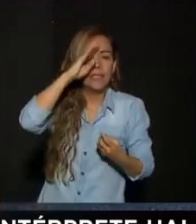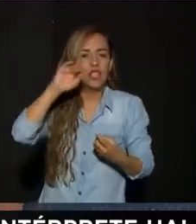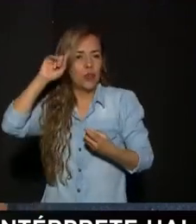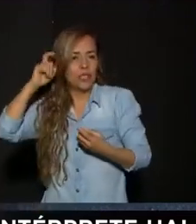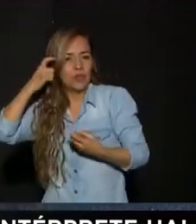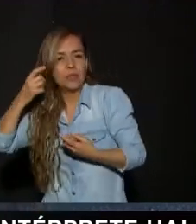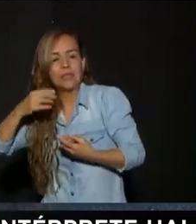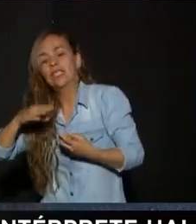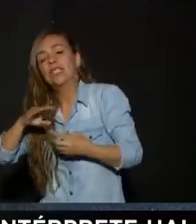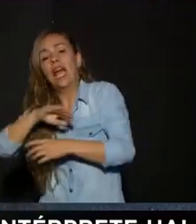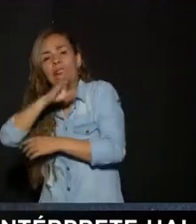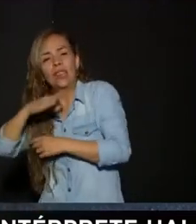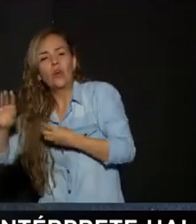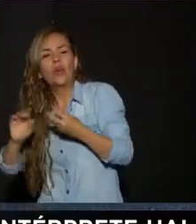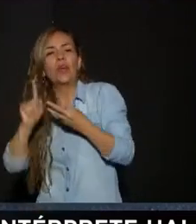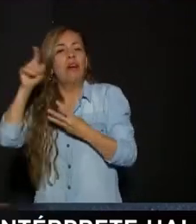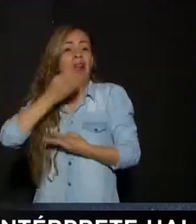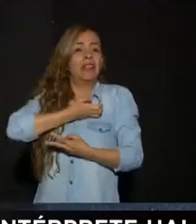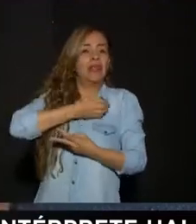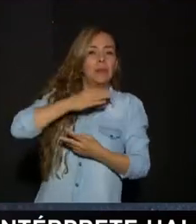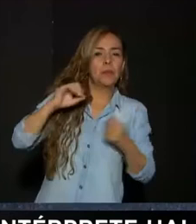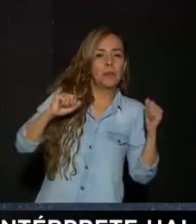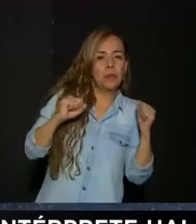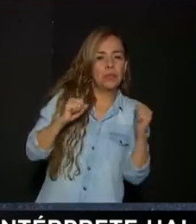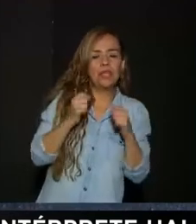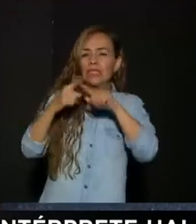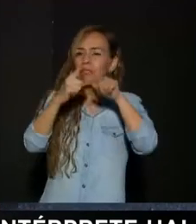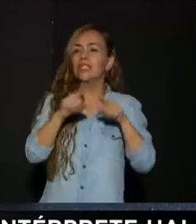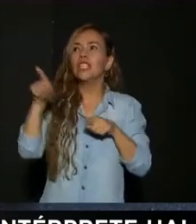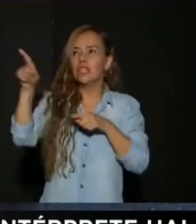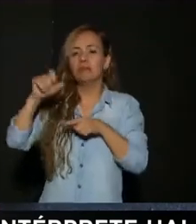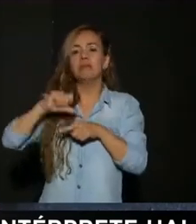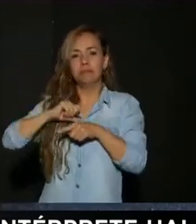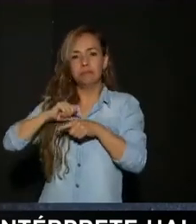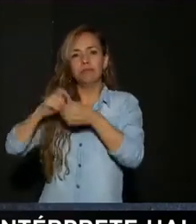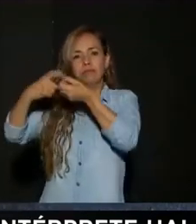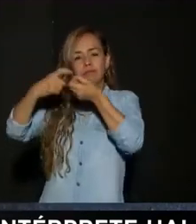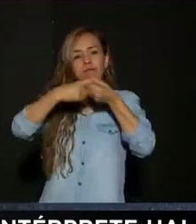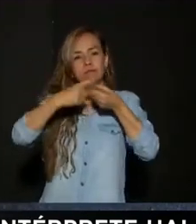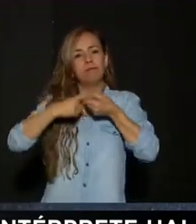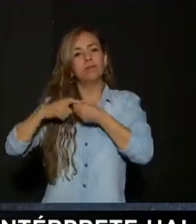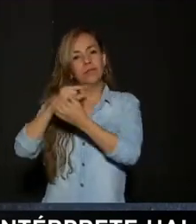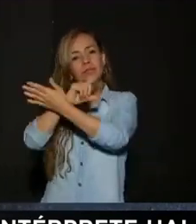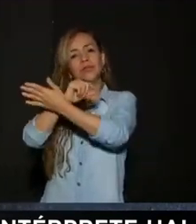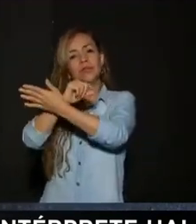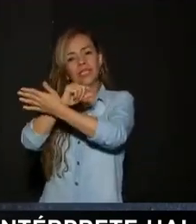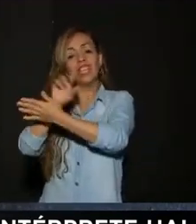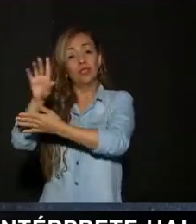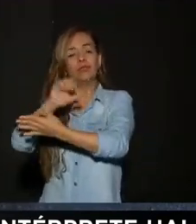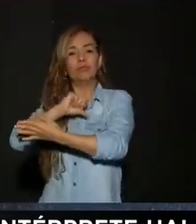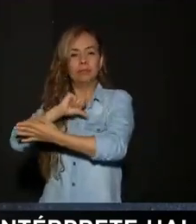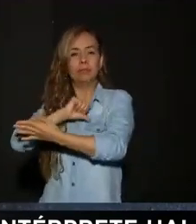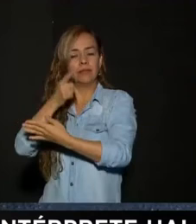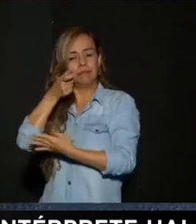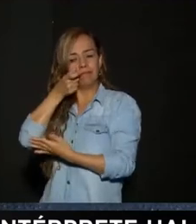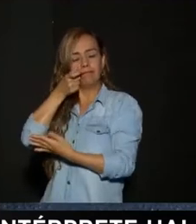Antioca Alcaldía de Bogotá Lo que sea En ese momento Uno puede por ejemplo Enlazar Tiene un problema Lo comenta ahí Y muy seguramente La autoridad En